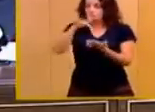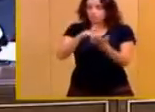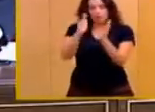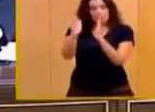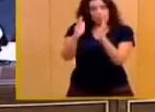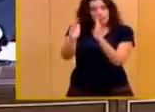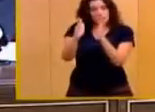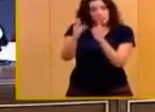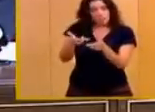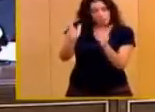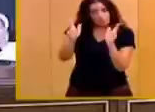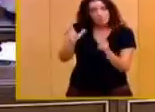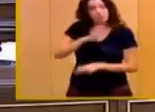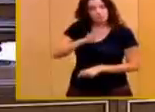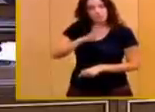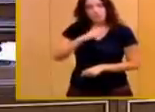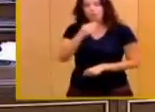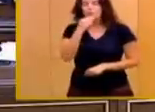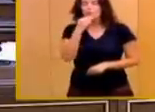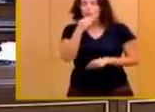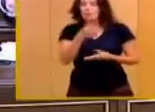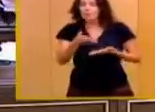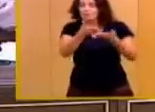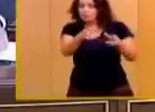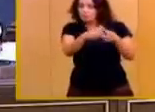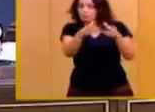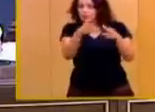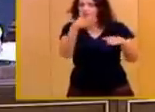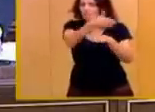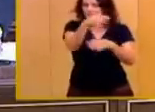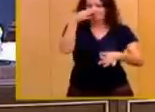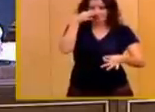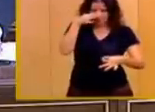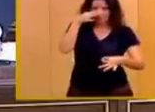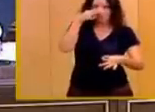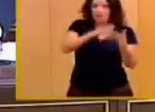usted un comedor de asistencia social y hable con la gente que allí acude. ¡Silencio, por favor!